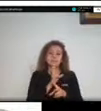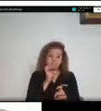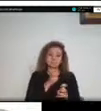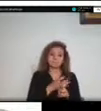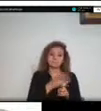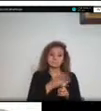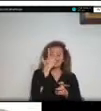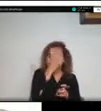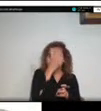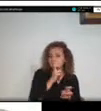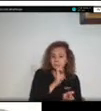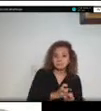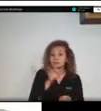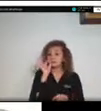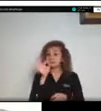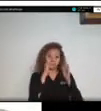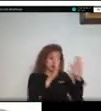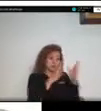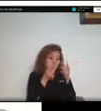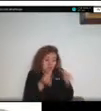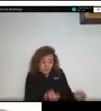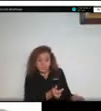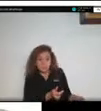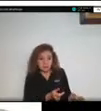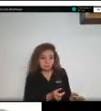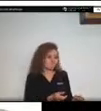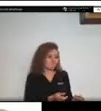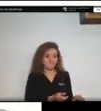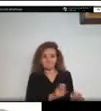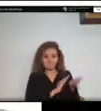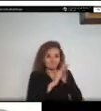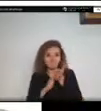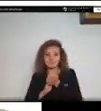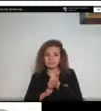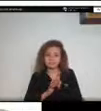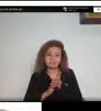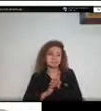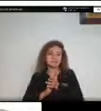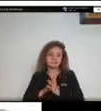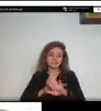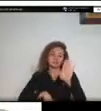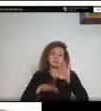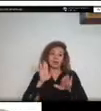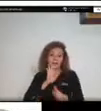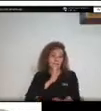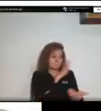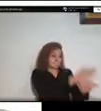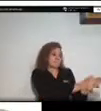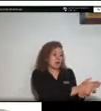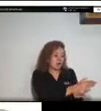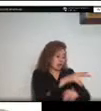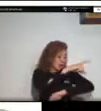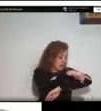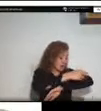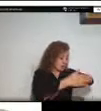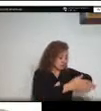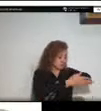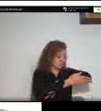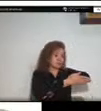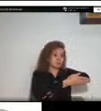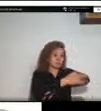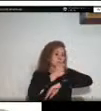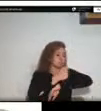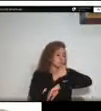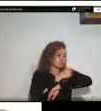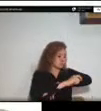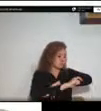prontitud deseada estos eventos porque cuando vamos a atender el derrame para hacer una contención oportuna nos encontramos